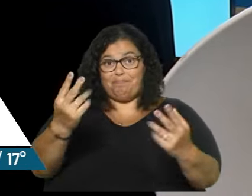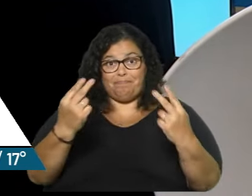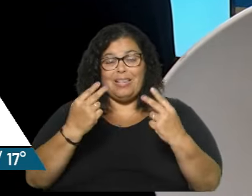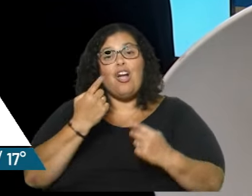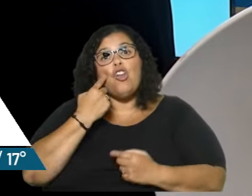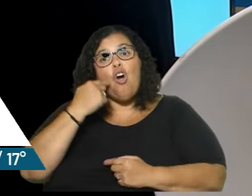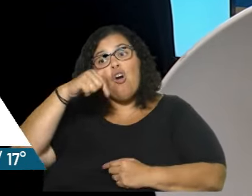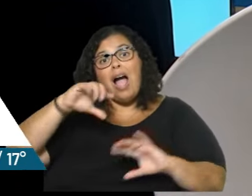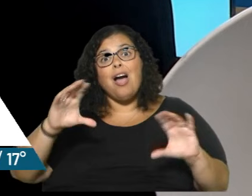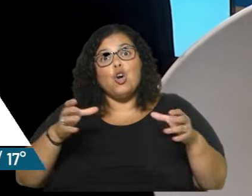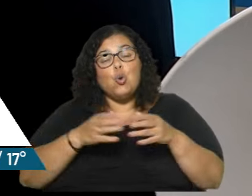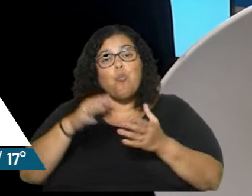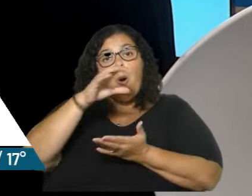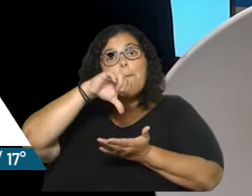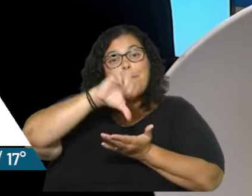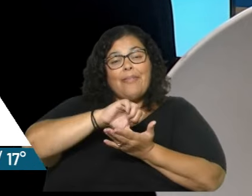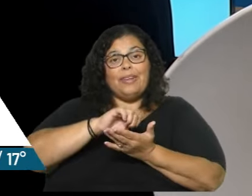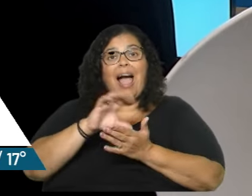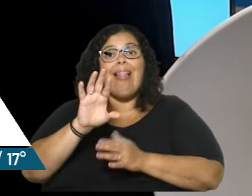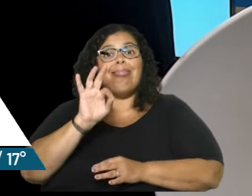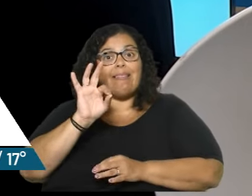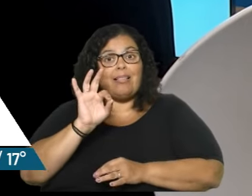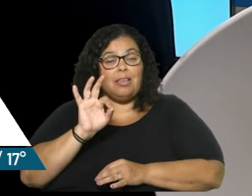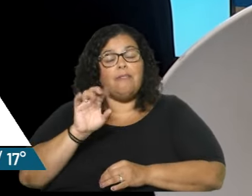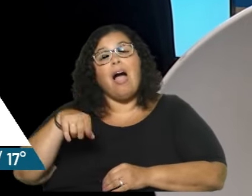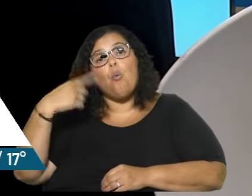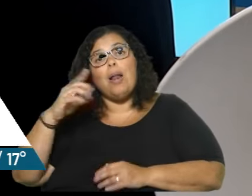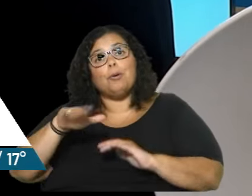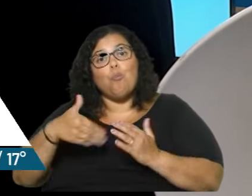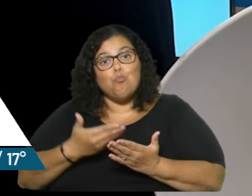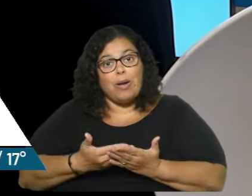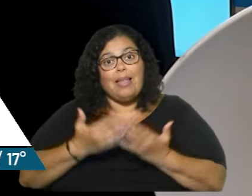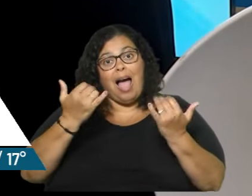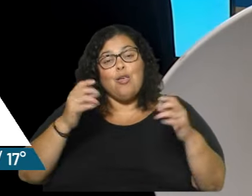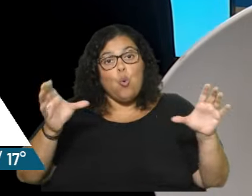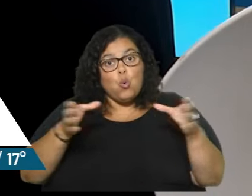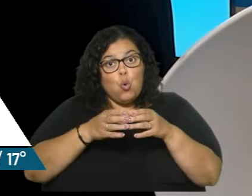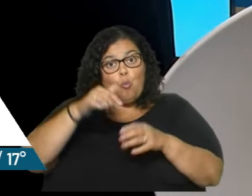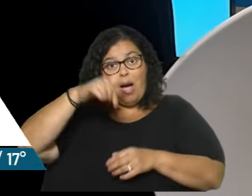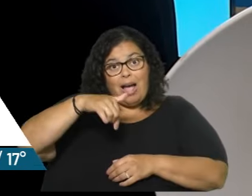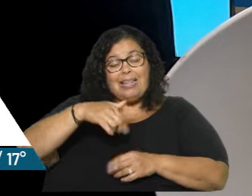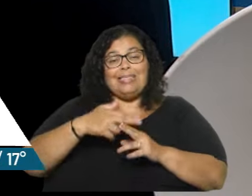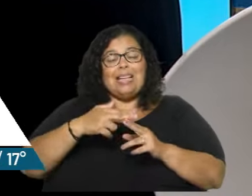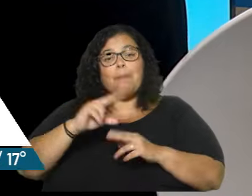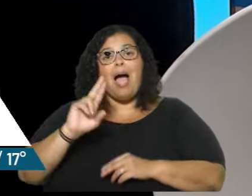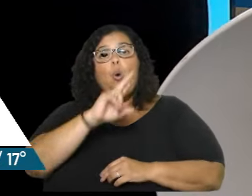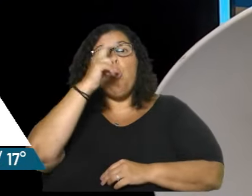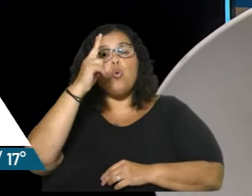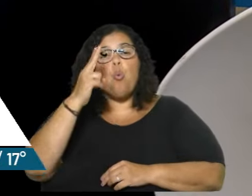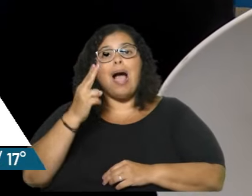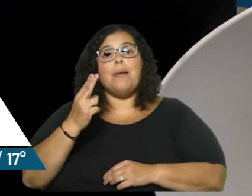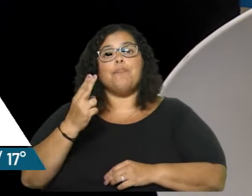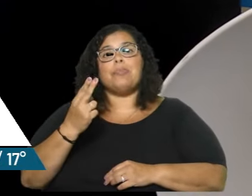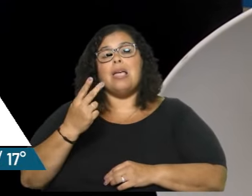Alternativa, que sepan más de sus propuestas también. Hay un grupo movimiento en Uruguay, Uruguay Soberano, que está proponiendo juntas